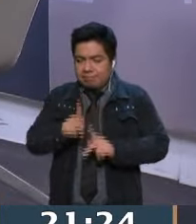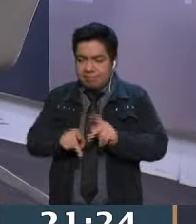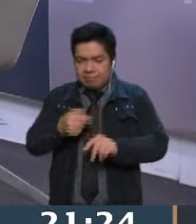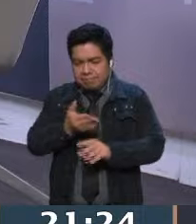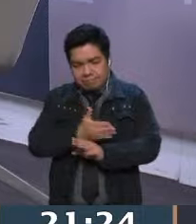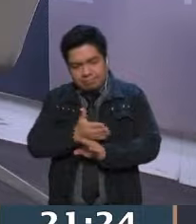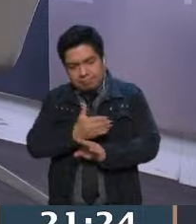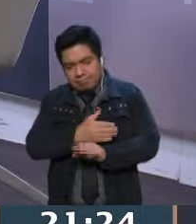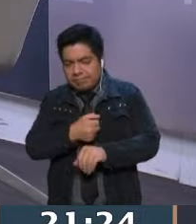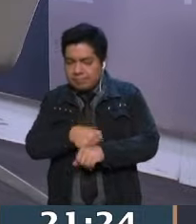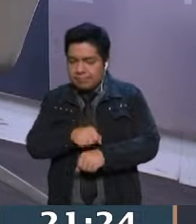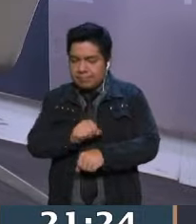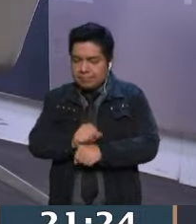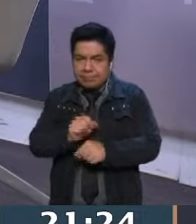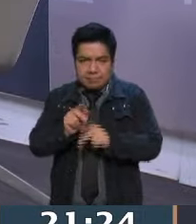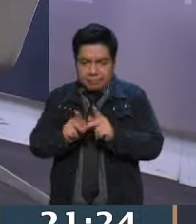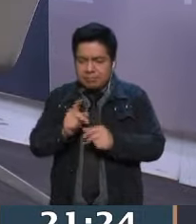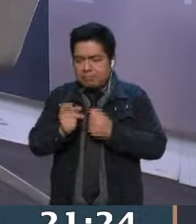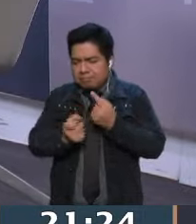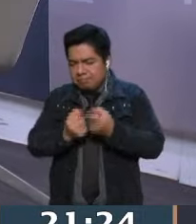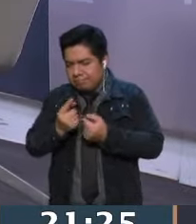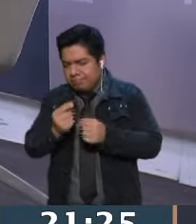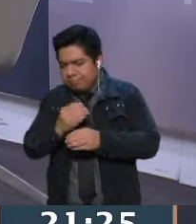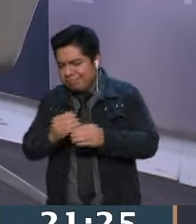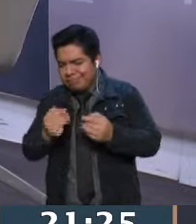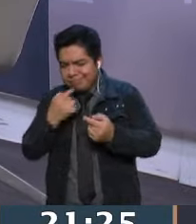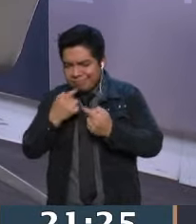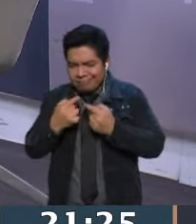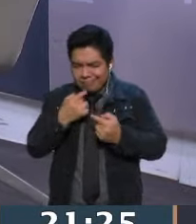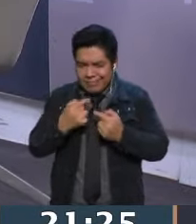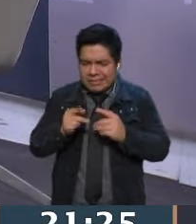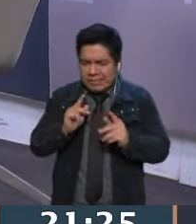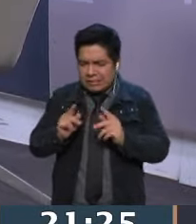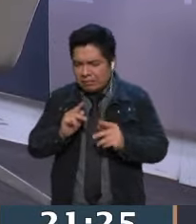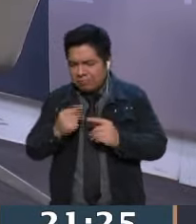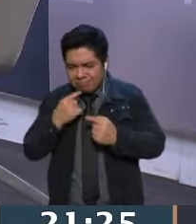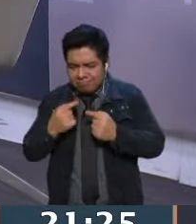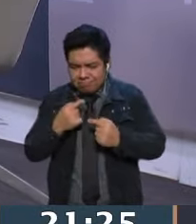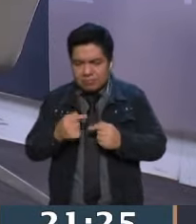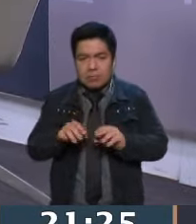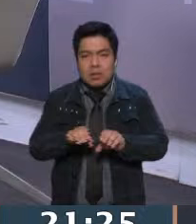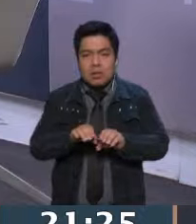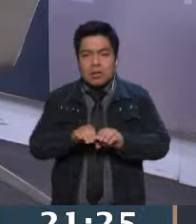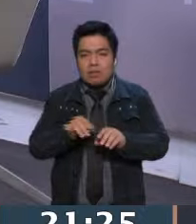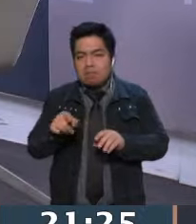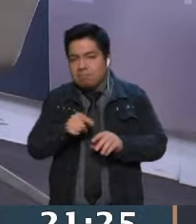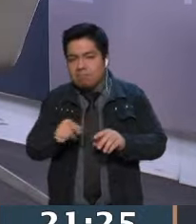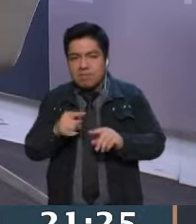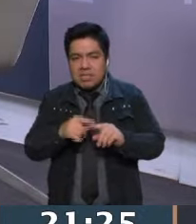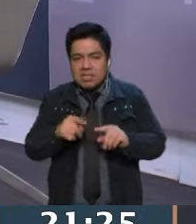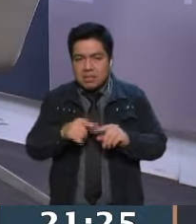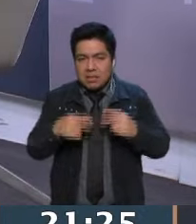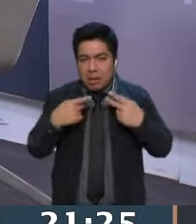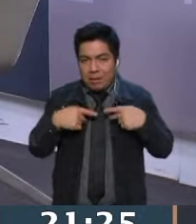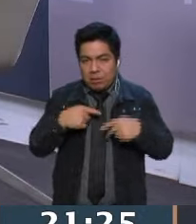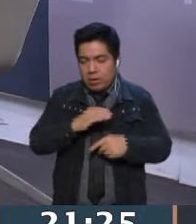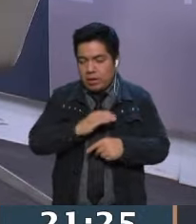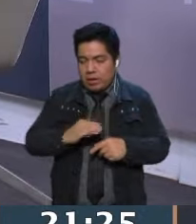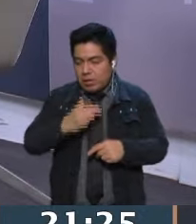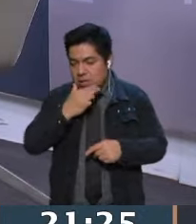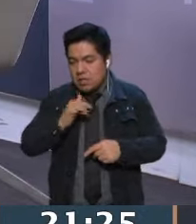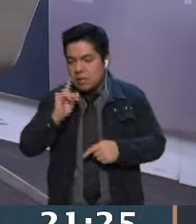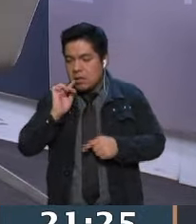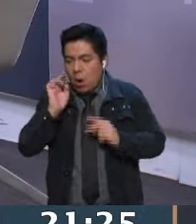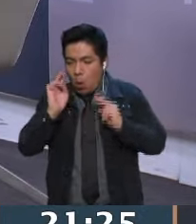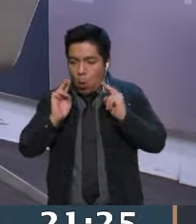semana, ¿no? Que hay como que, bueno, mucha discusión y se ha comentado ya mucho sobre las visitas que han hecho diferentes personajes,